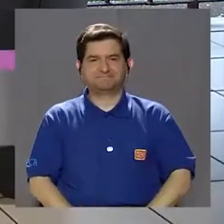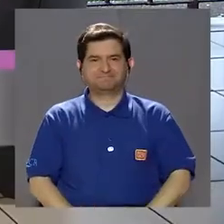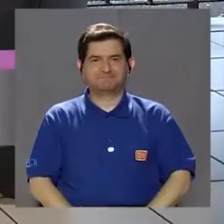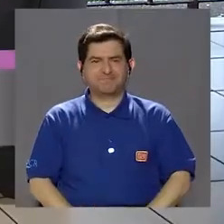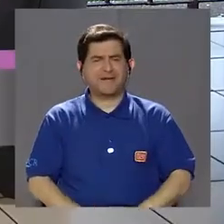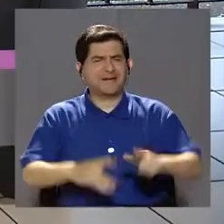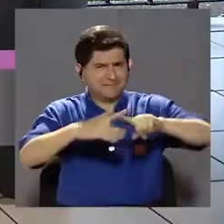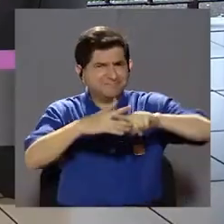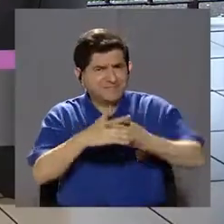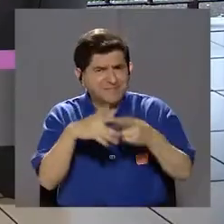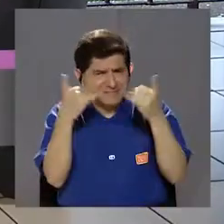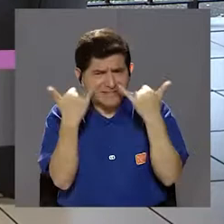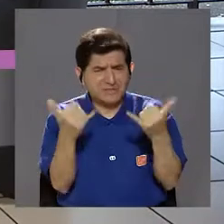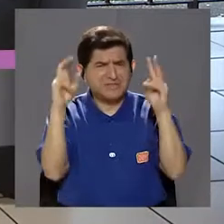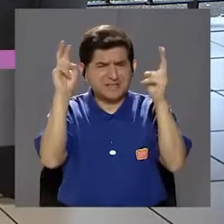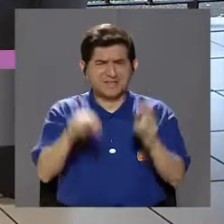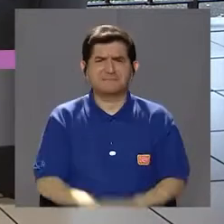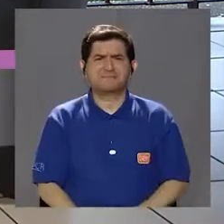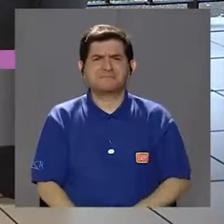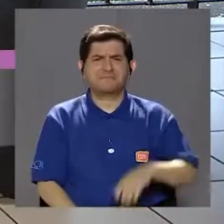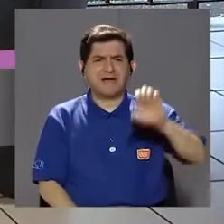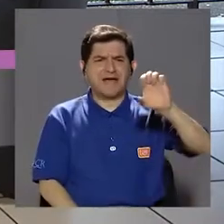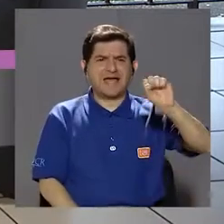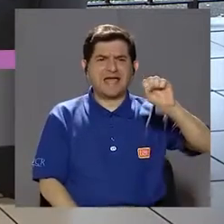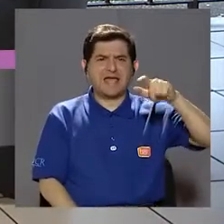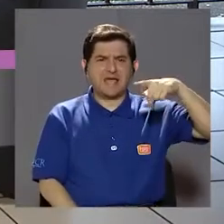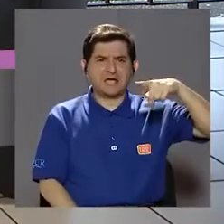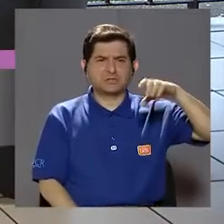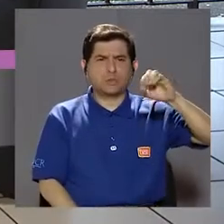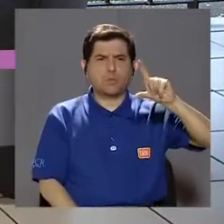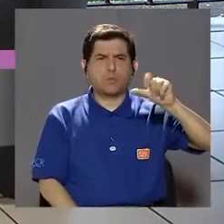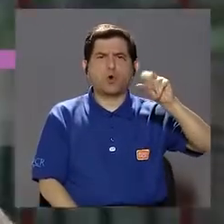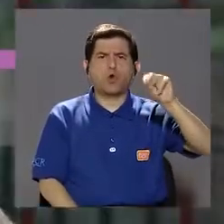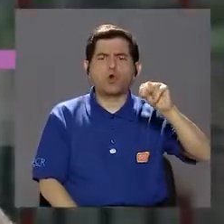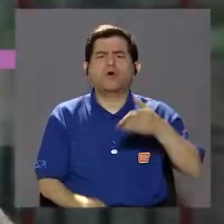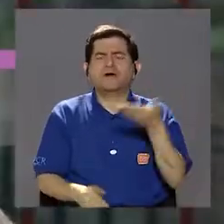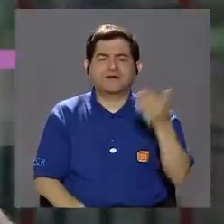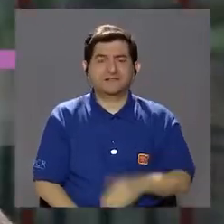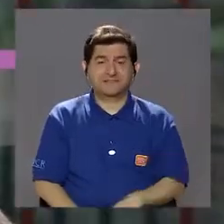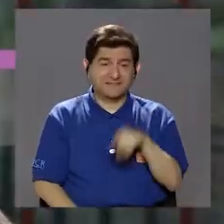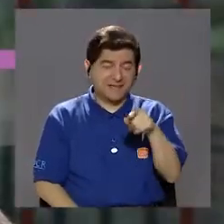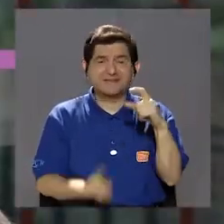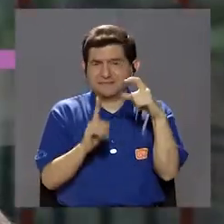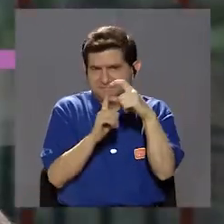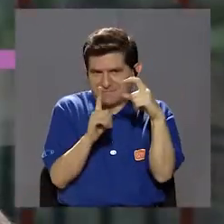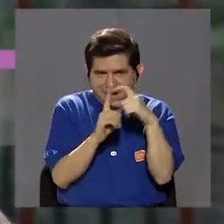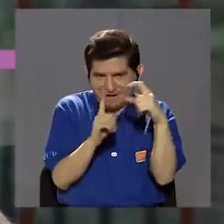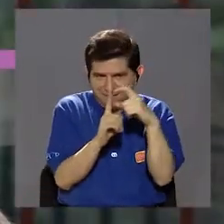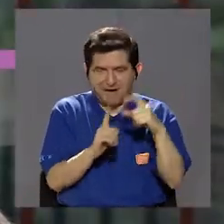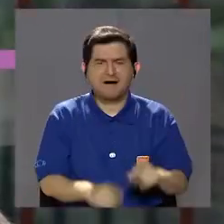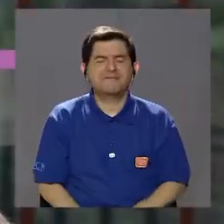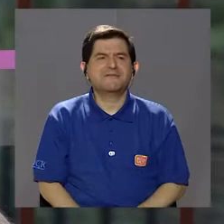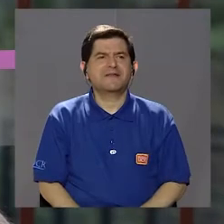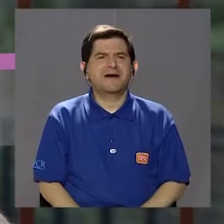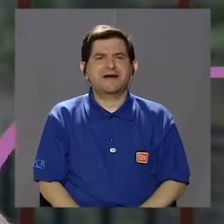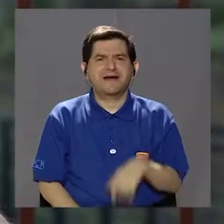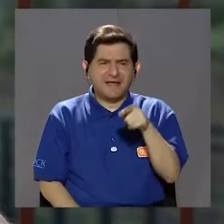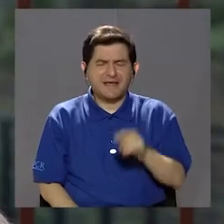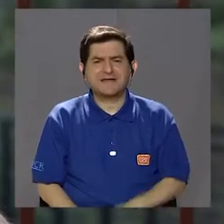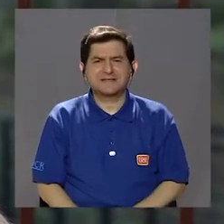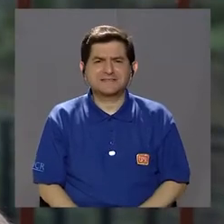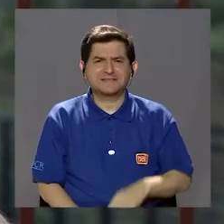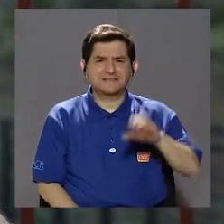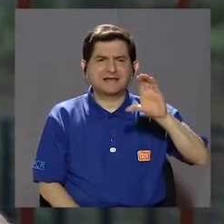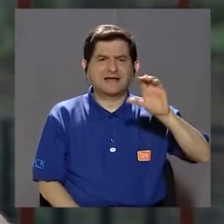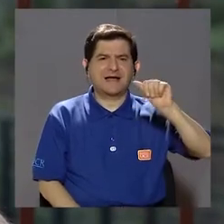Muchas gracias. Y bueno, vamos a iniciar con el tema, ¿qué es el espolón? El término espolón es la